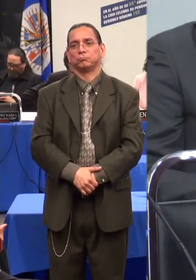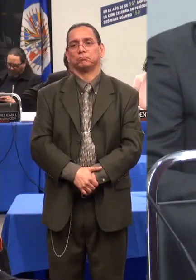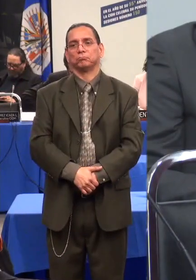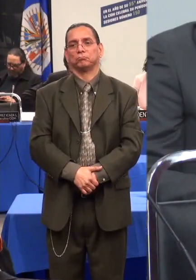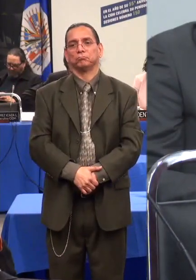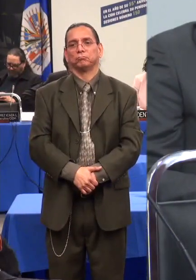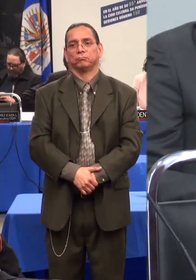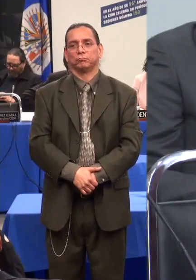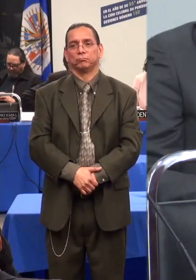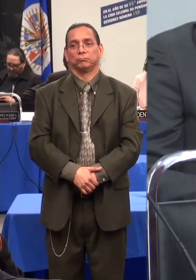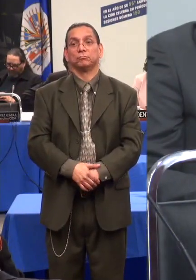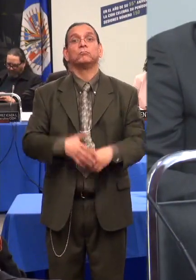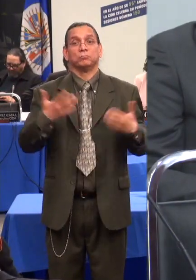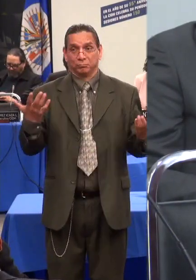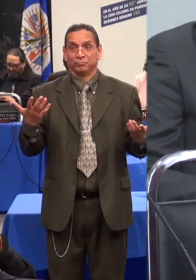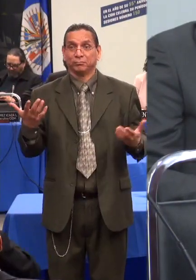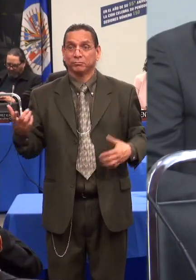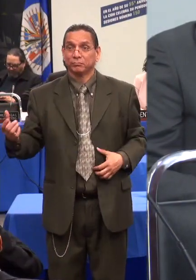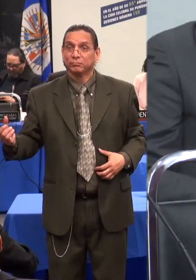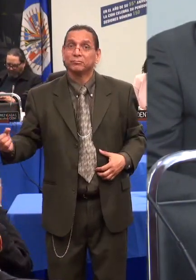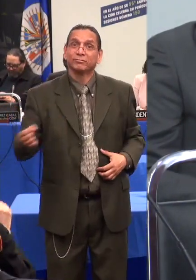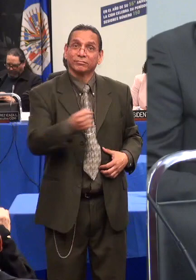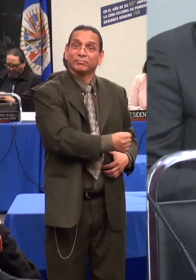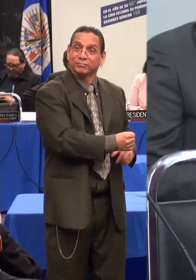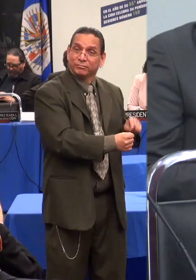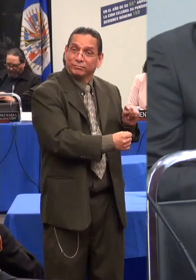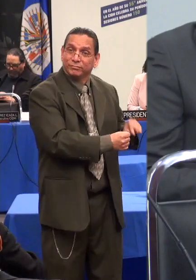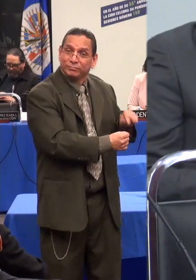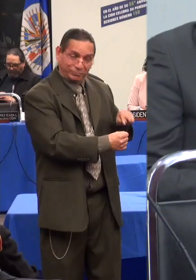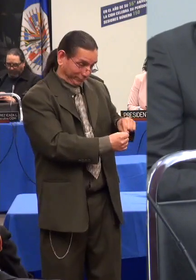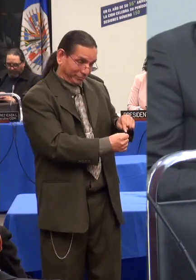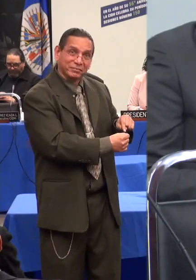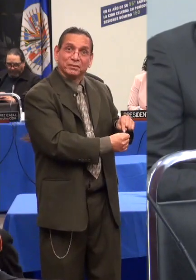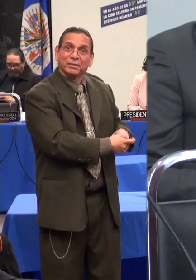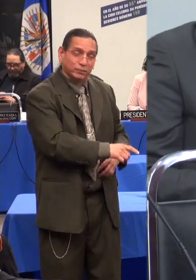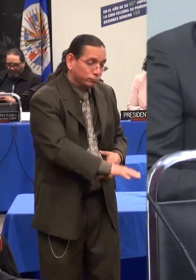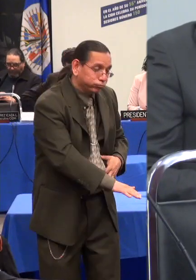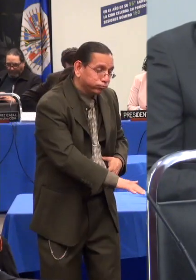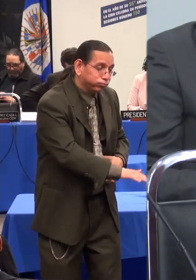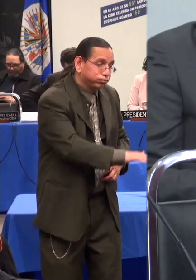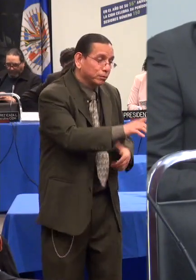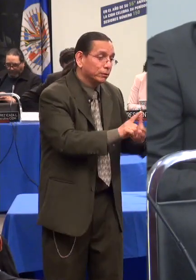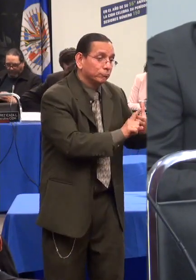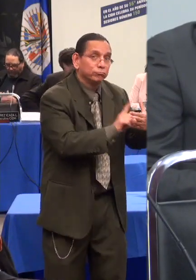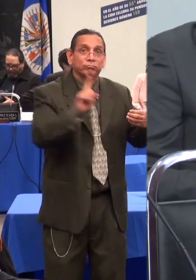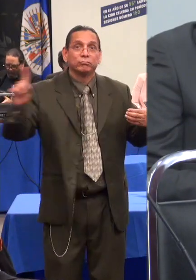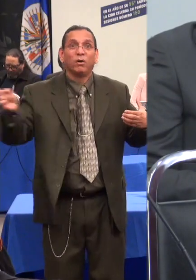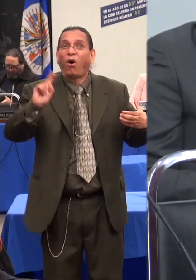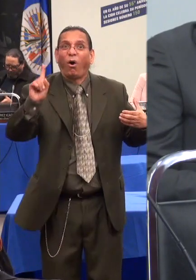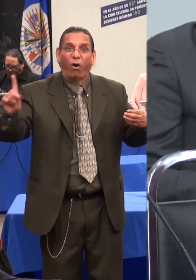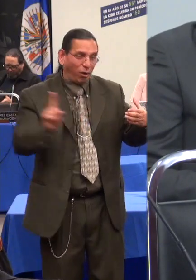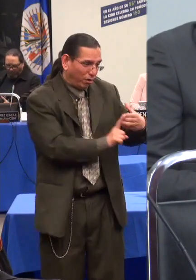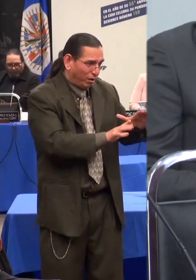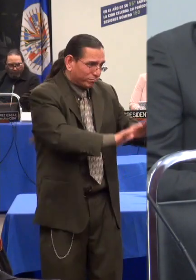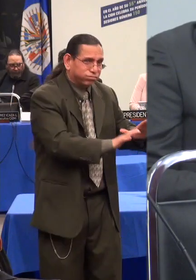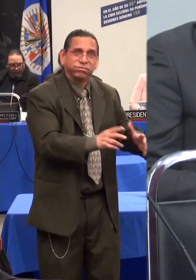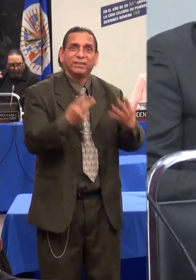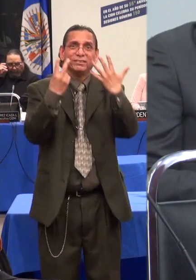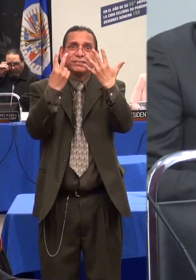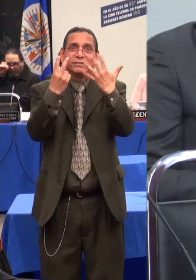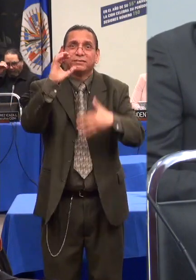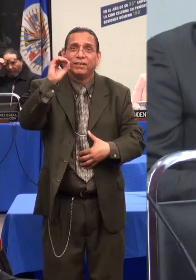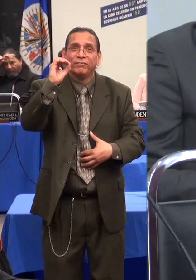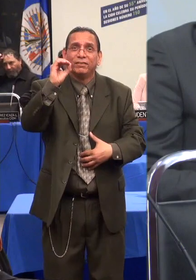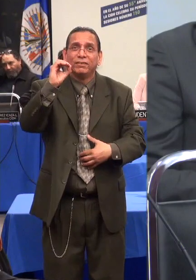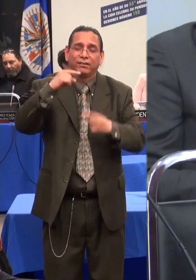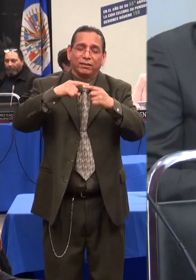Los servicios de salud sexual y reproductiva son también inaccesibles. Así, los equipos y servicios no están adecuados para garantizar la